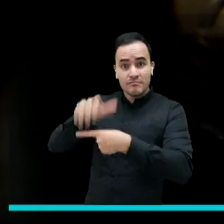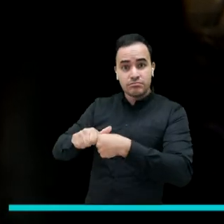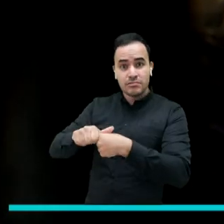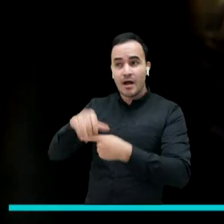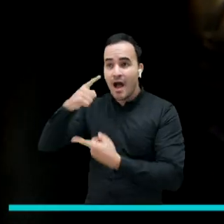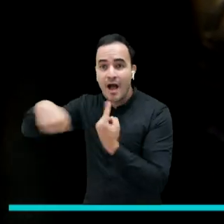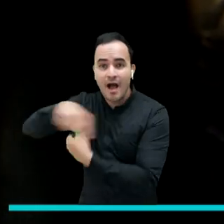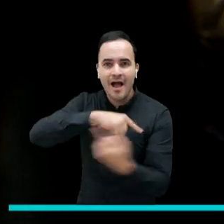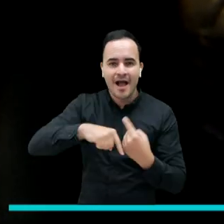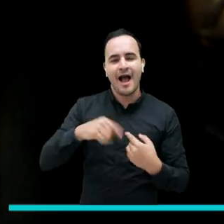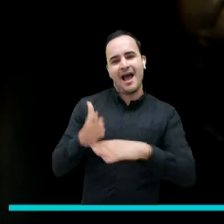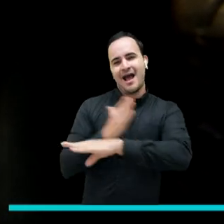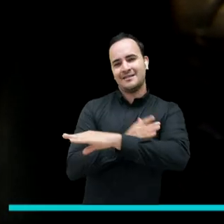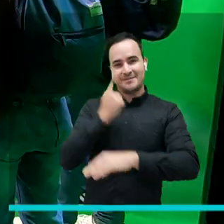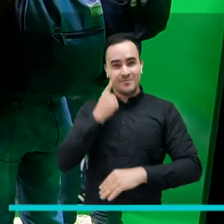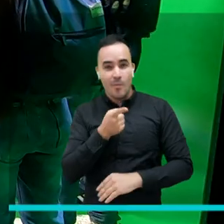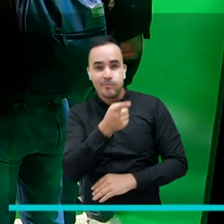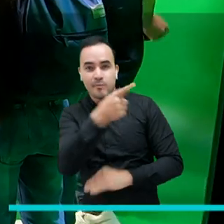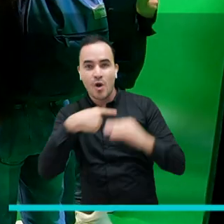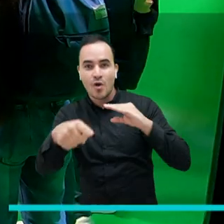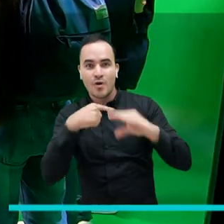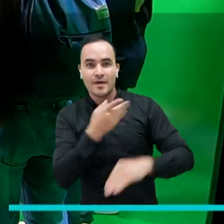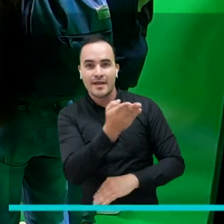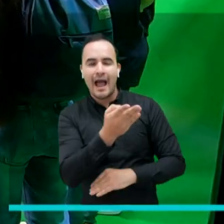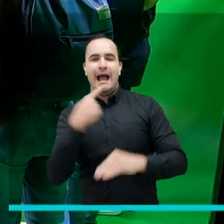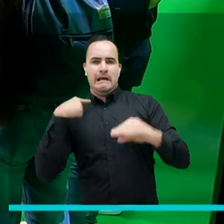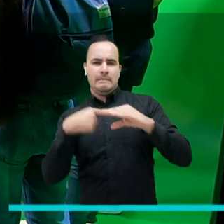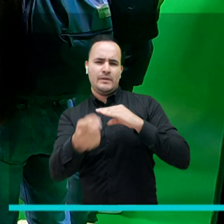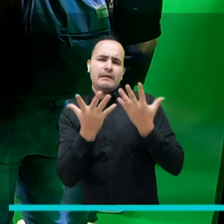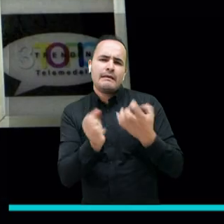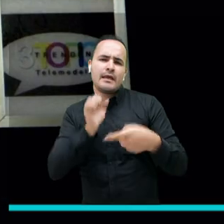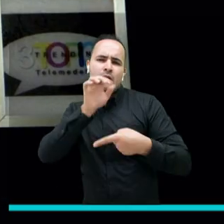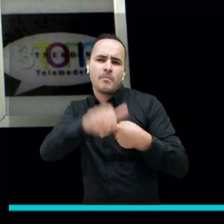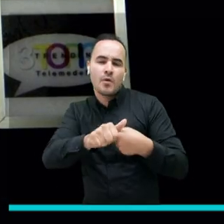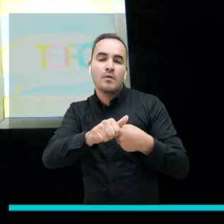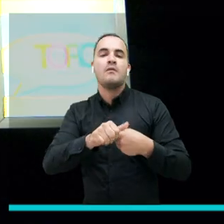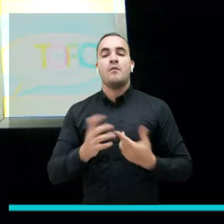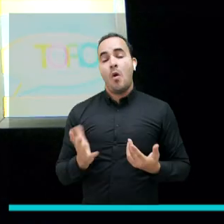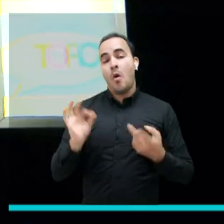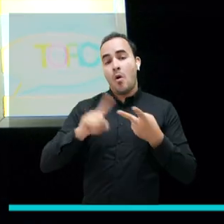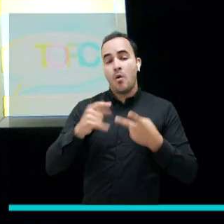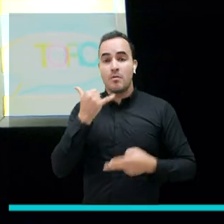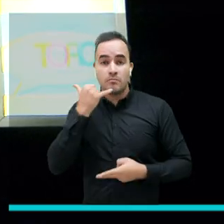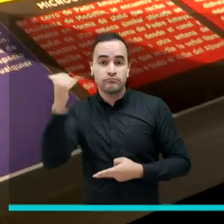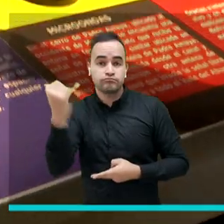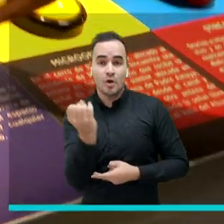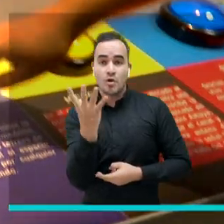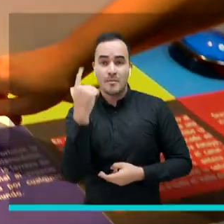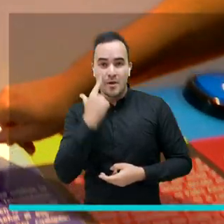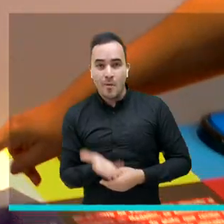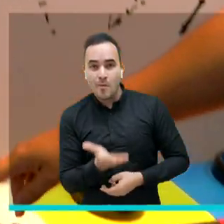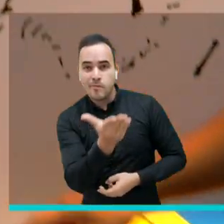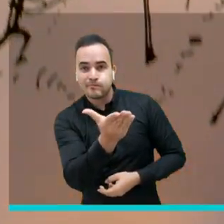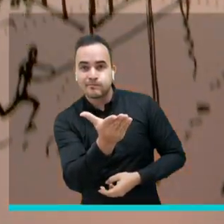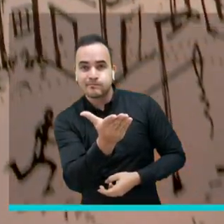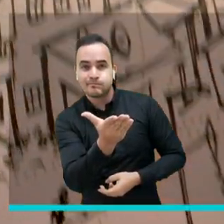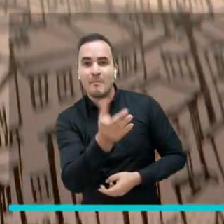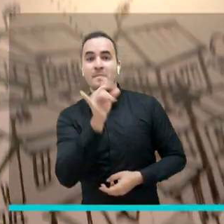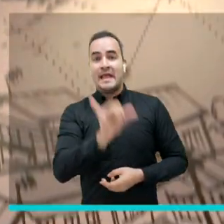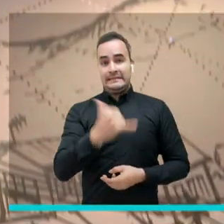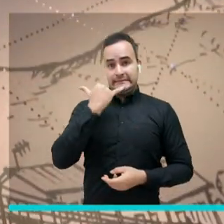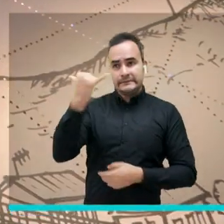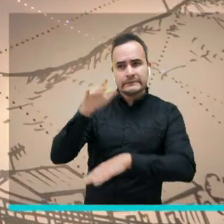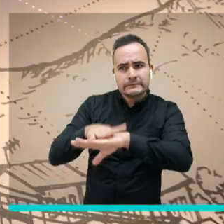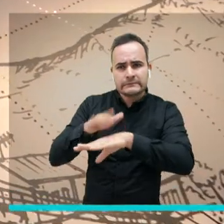personas deben reservar su espacio a través del correo tour.telemedellín.tv o en la línea telefónica 448